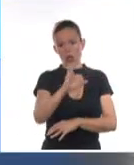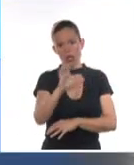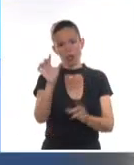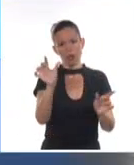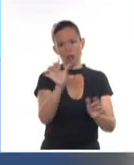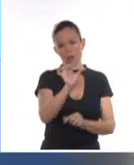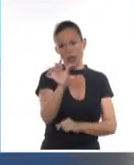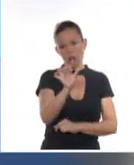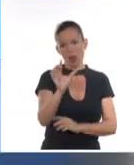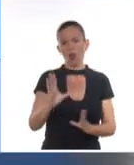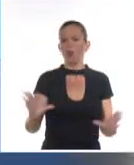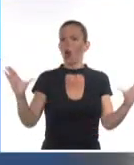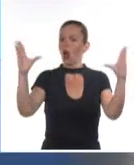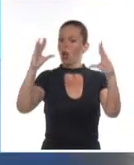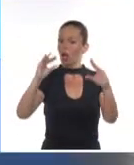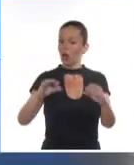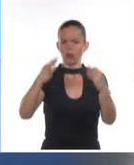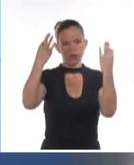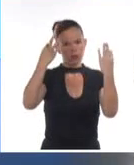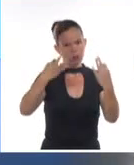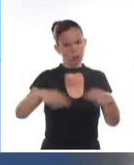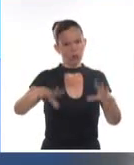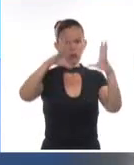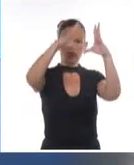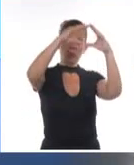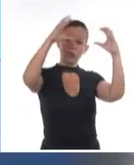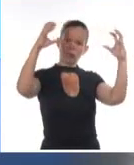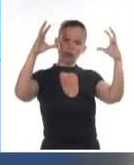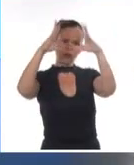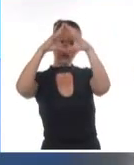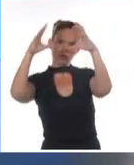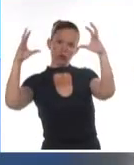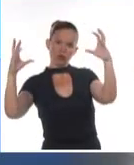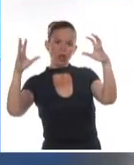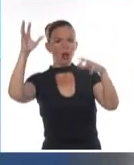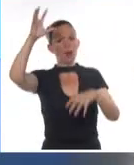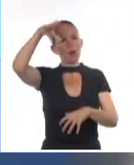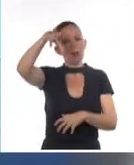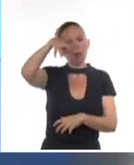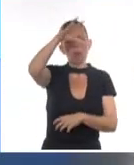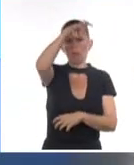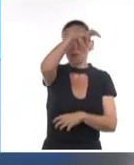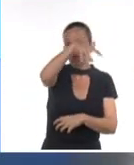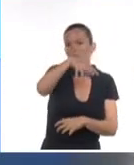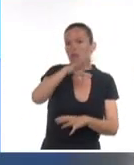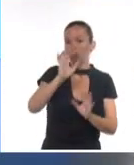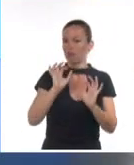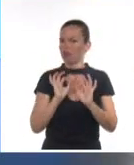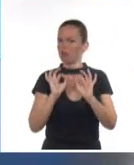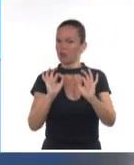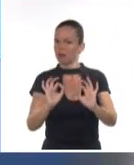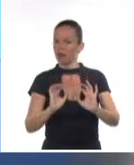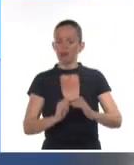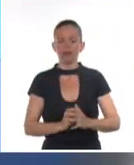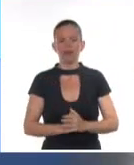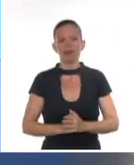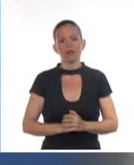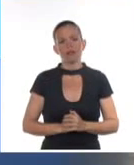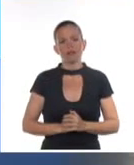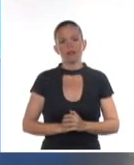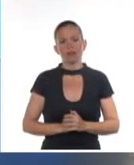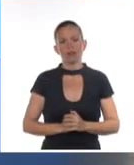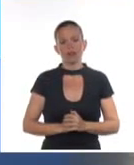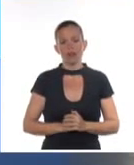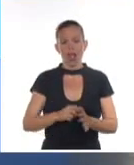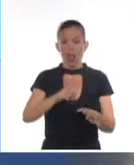mantendrán los nublados parciales en la región oriental, con algún chubasco ocasional y poca nubosidad en el resto del territorio cubano, exceptuando la